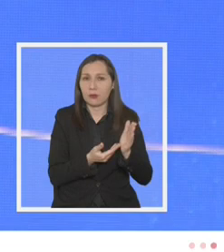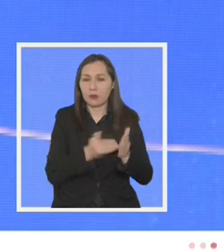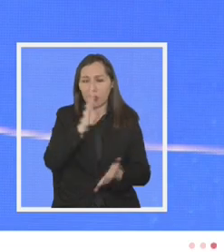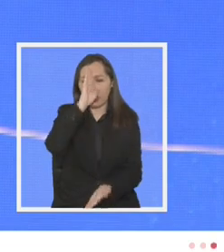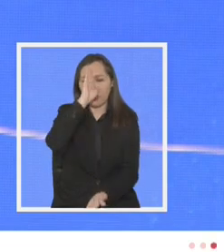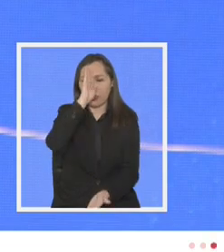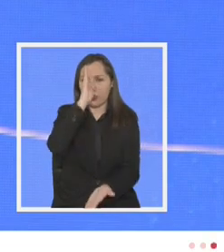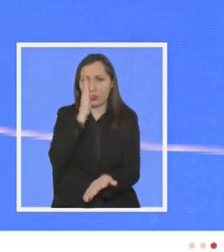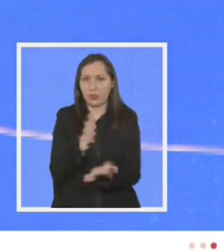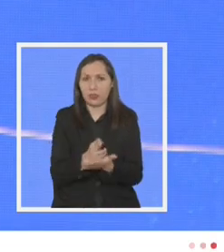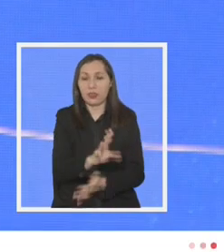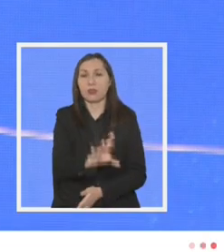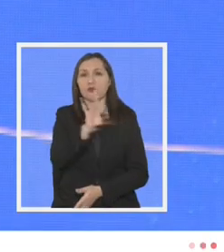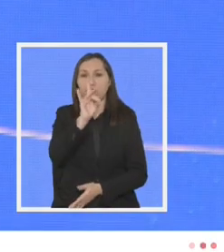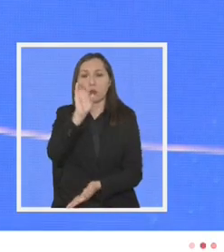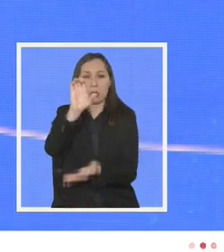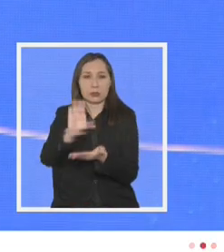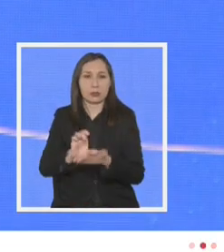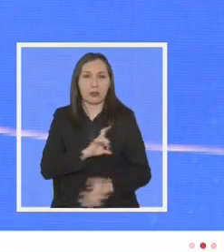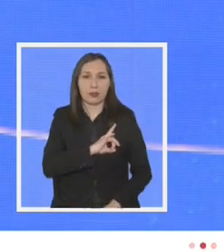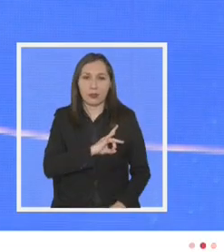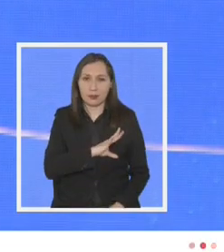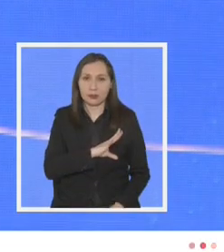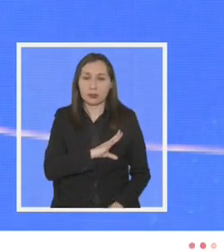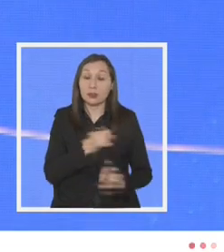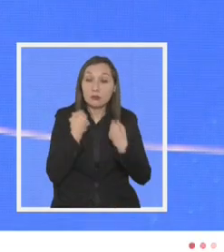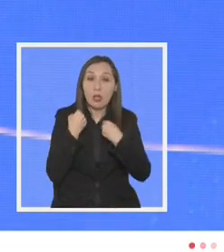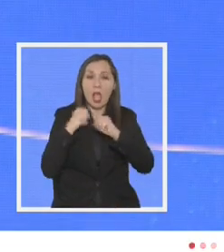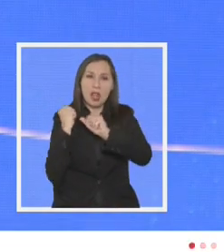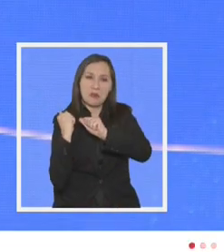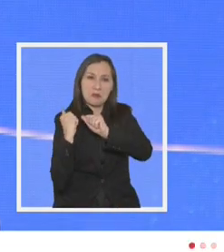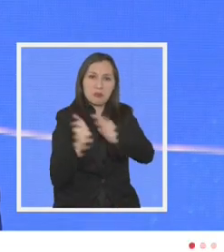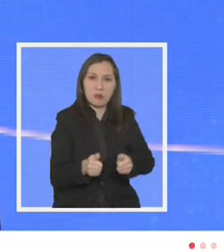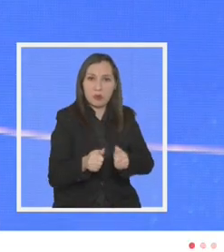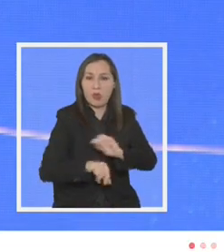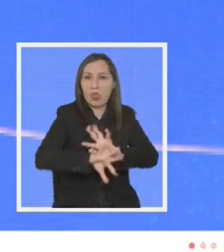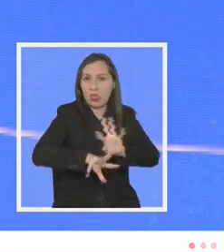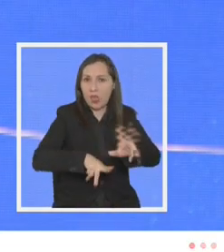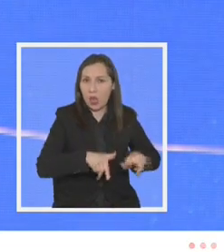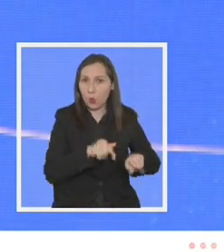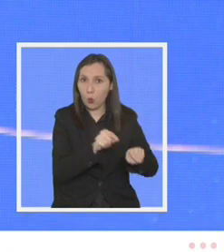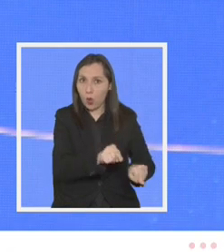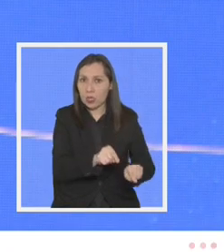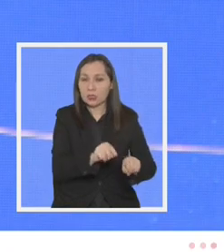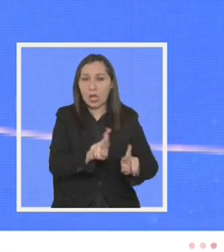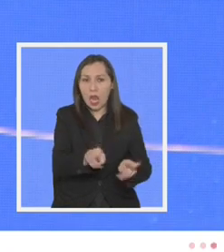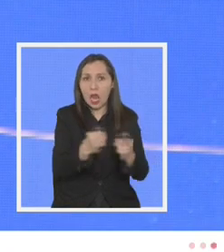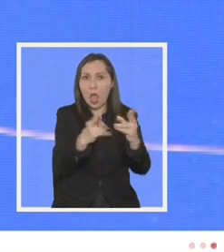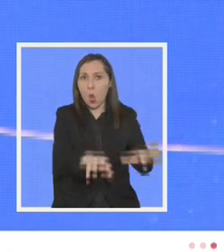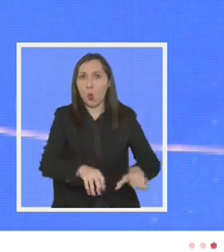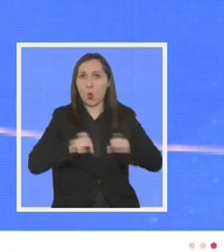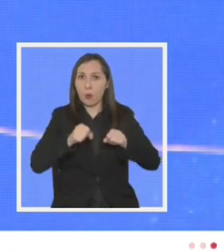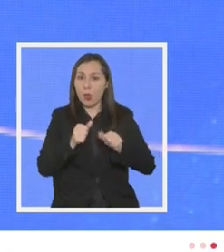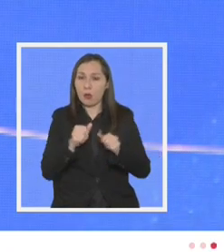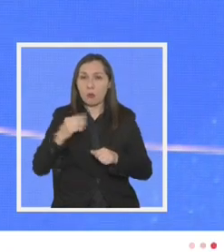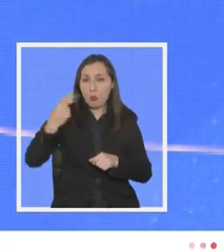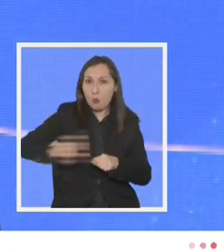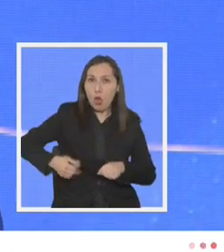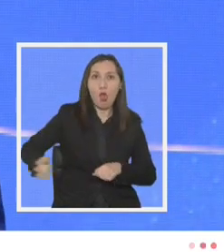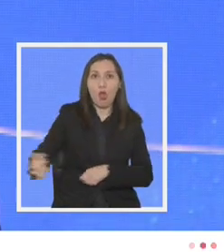decisión del Estado de Chile de ganarle la guerra a la delincuencia, recuperar lo que nos es común.